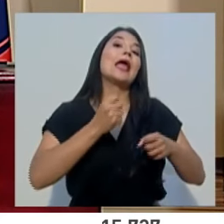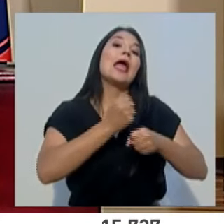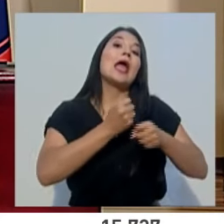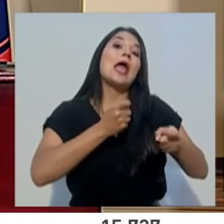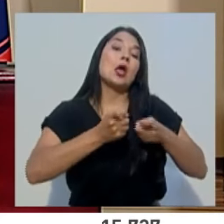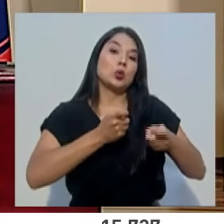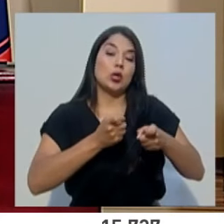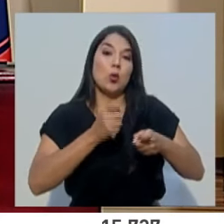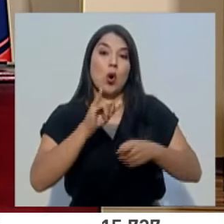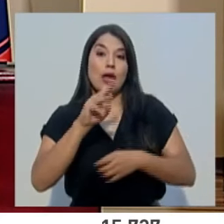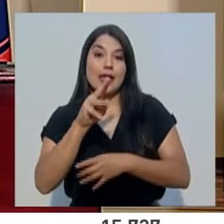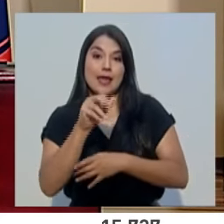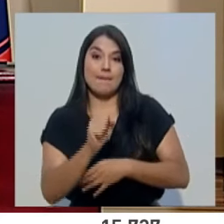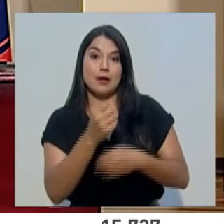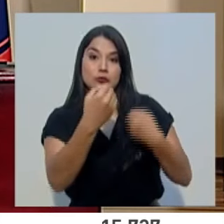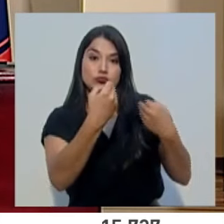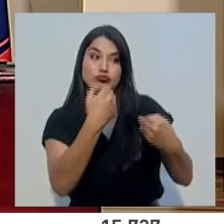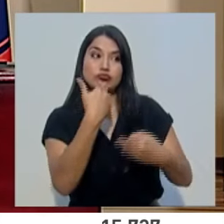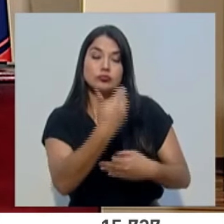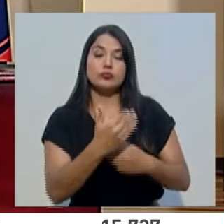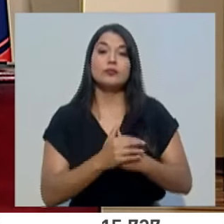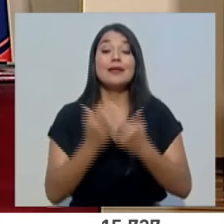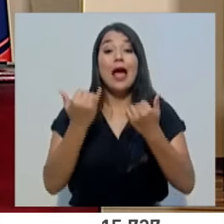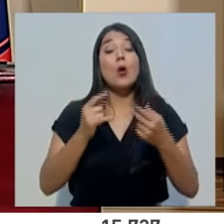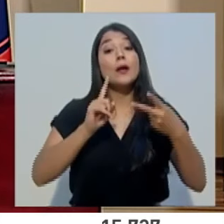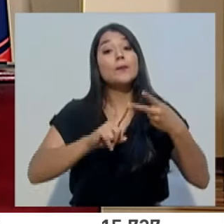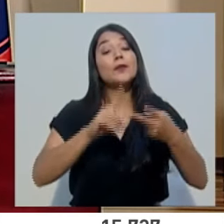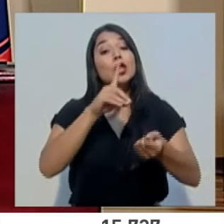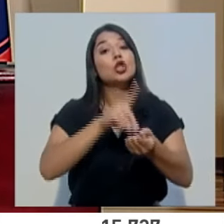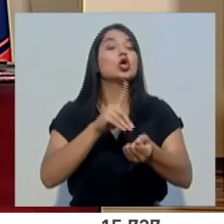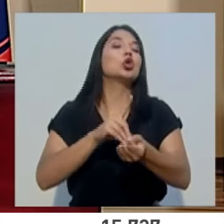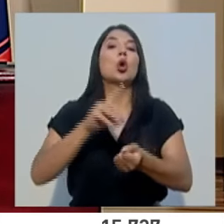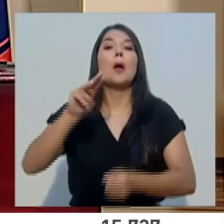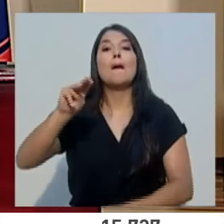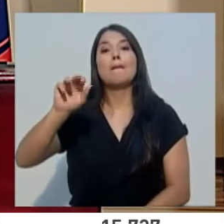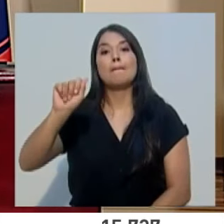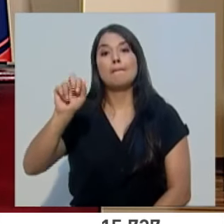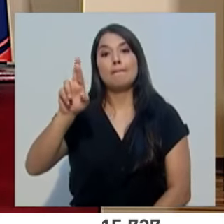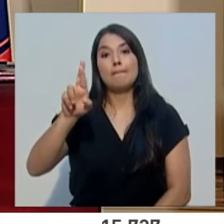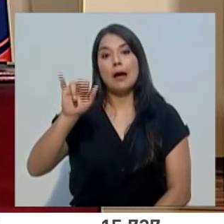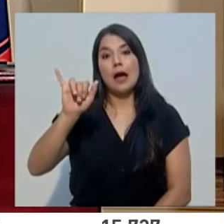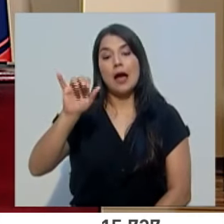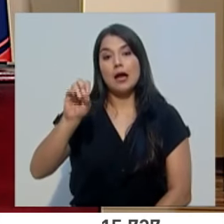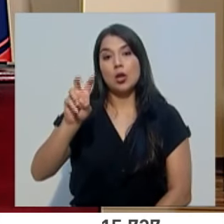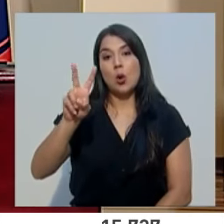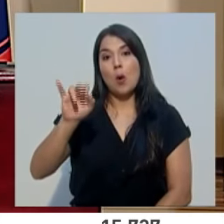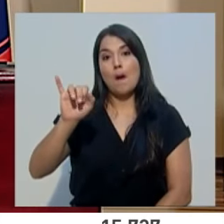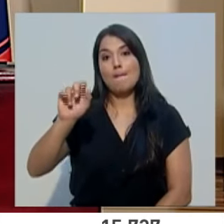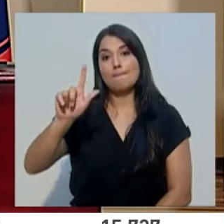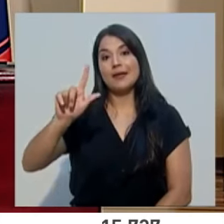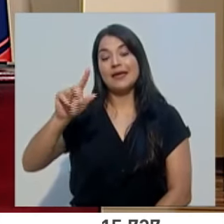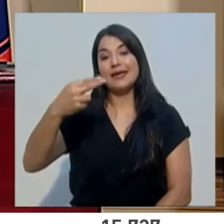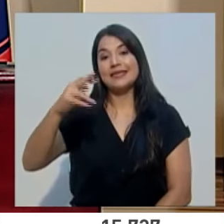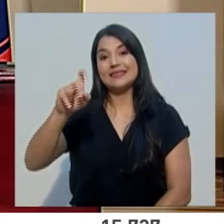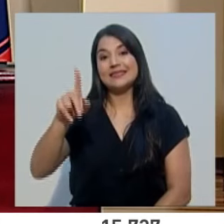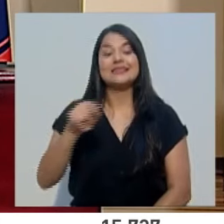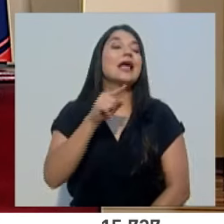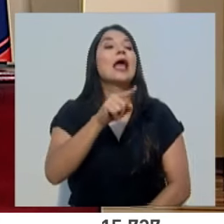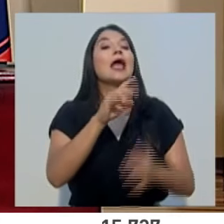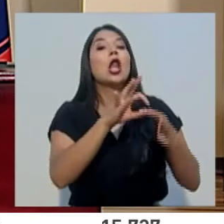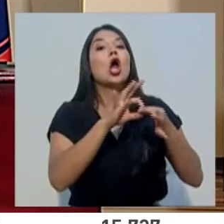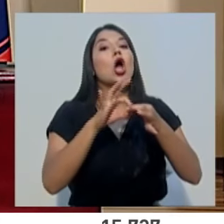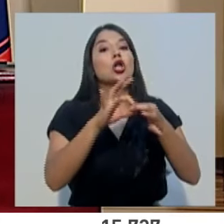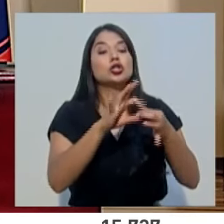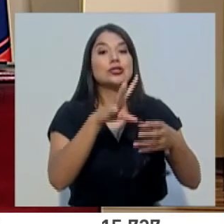por el detalle. A continuación escucharemos al doctor Mario Vilches, coordinador de la Unidad Médica Móvil, que es parte del